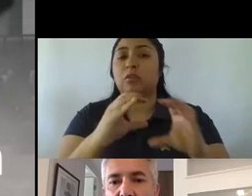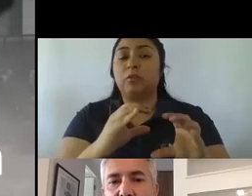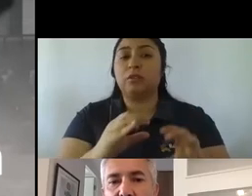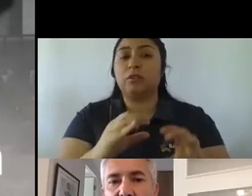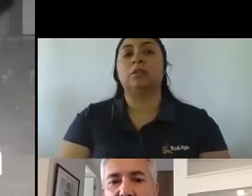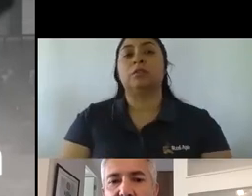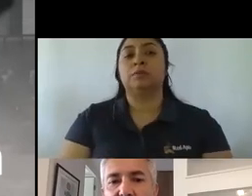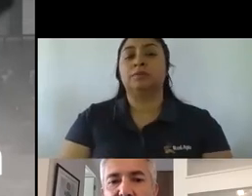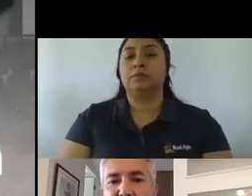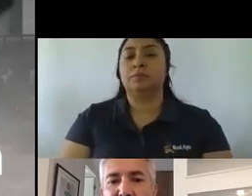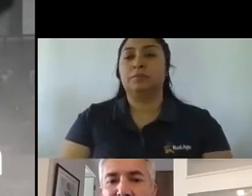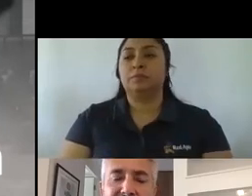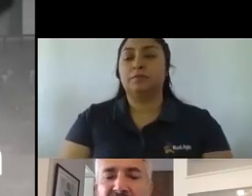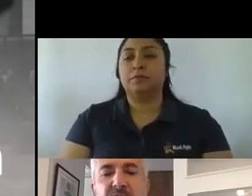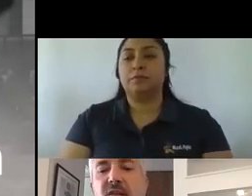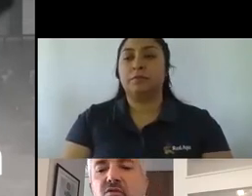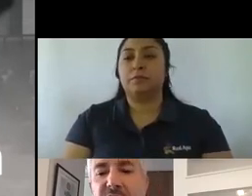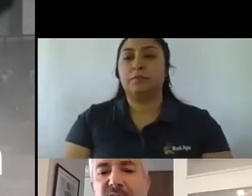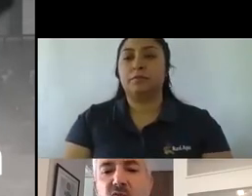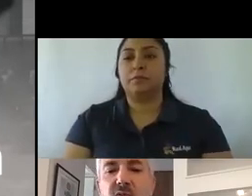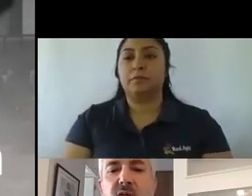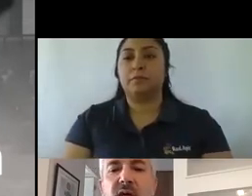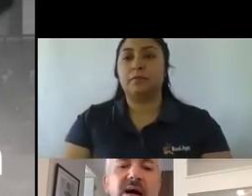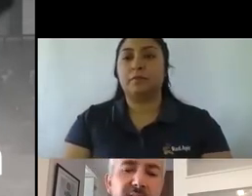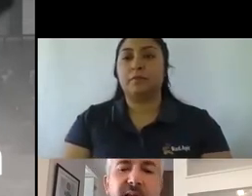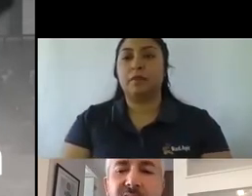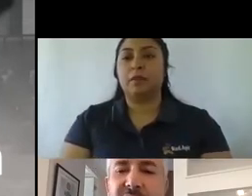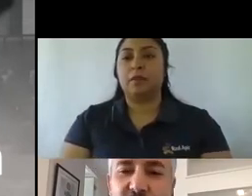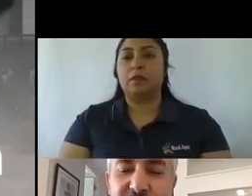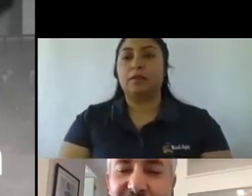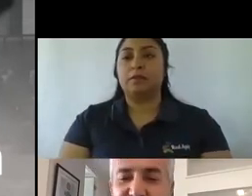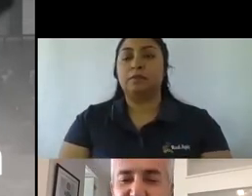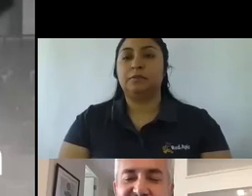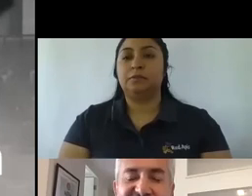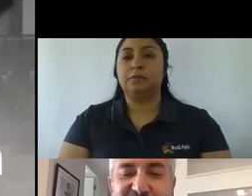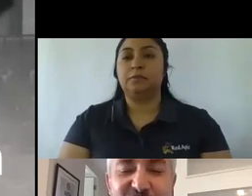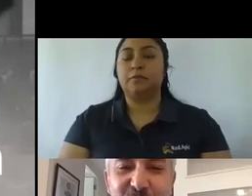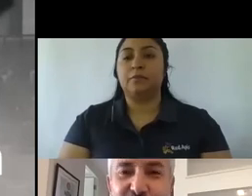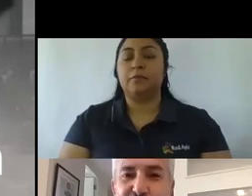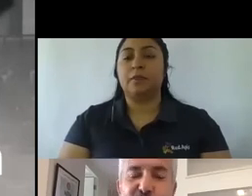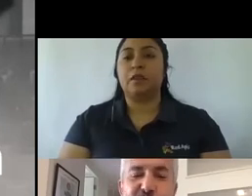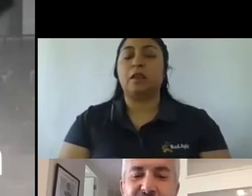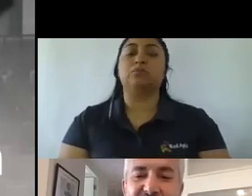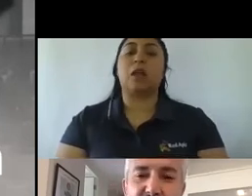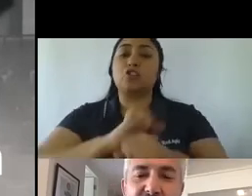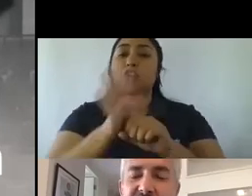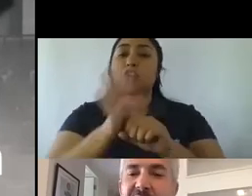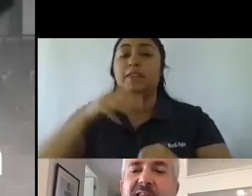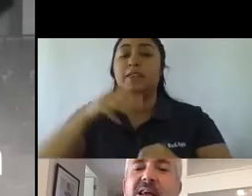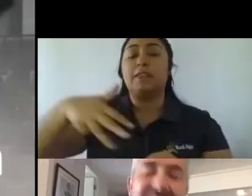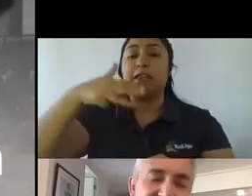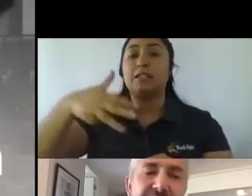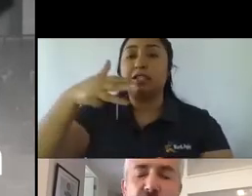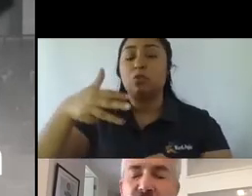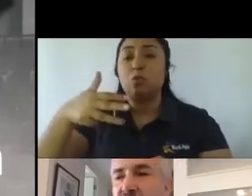prácticamente no salimos hasta que COVID-19 ingresó a nuestro grupo de WhatsApp, y